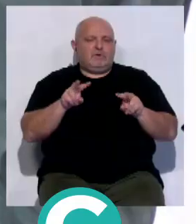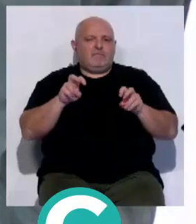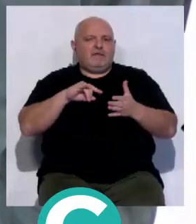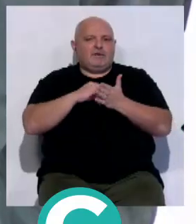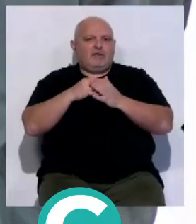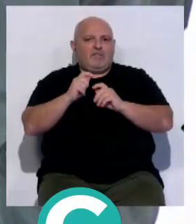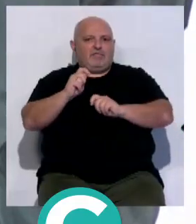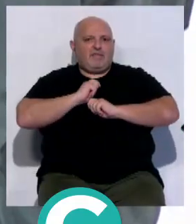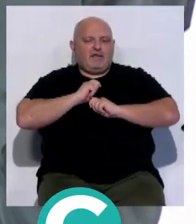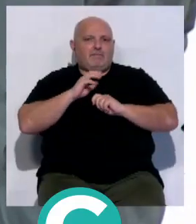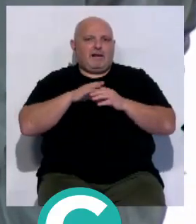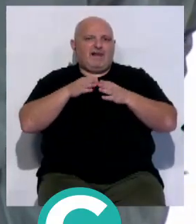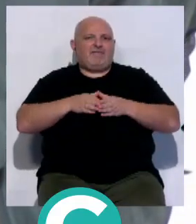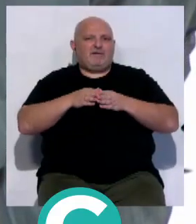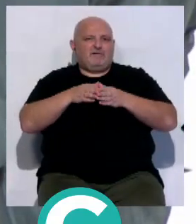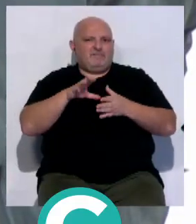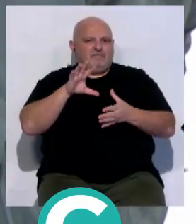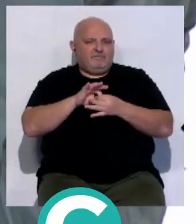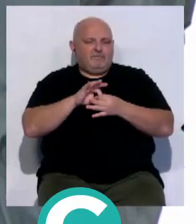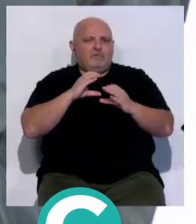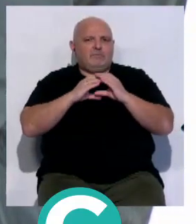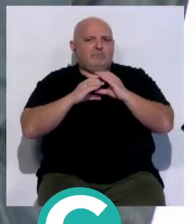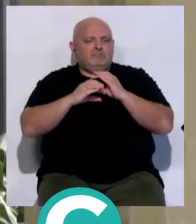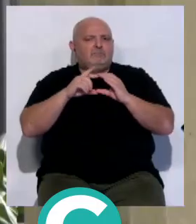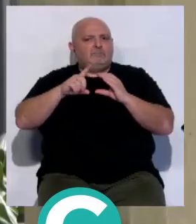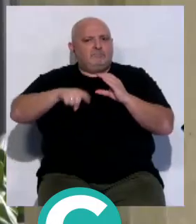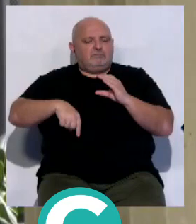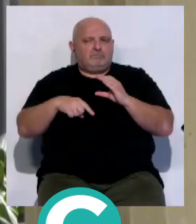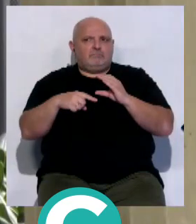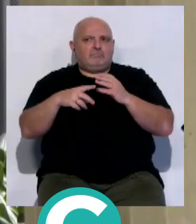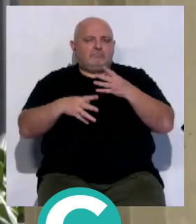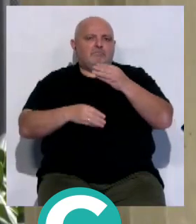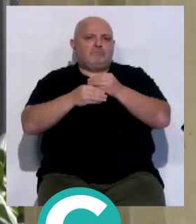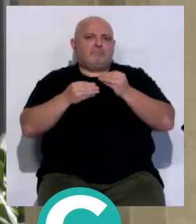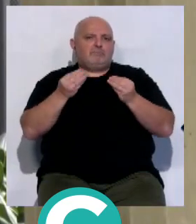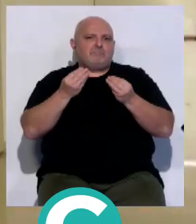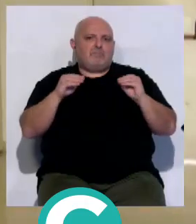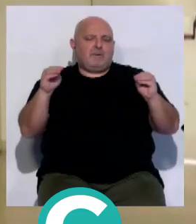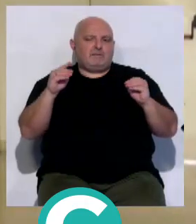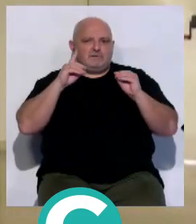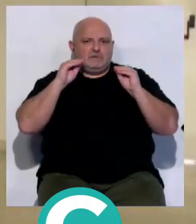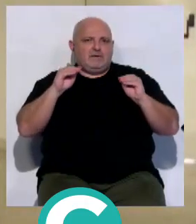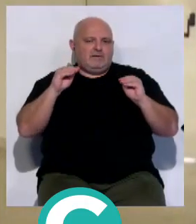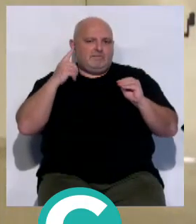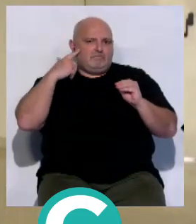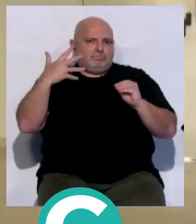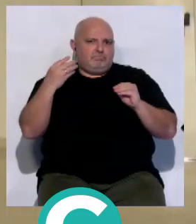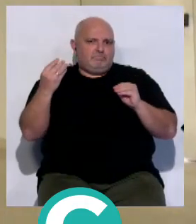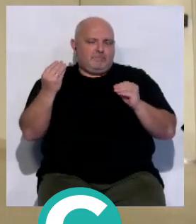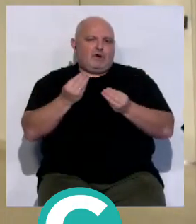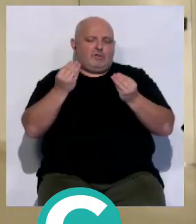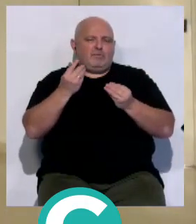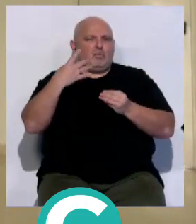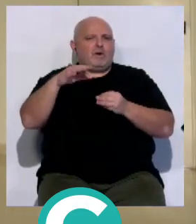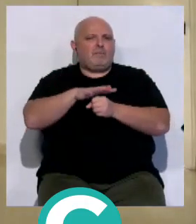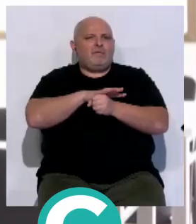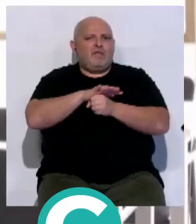tecnologías para la navegación y las comunicaciones adquieren cada vez una relevancia mayor. Es la única provincia